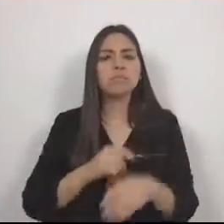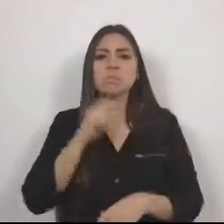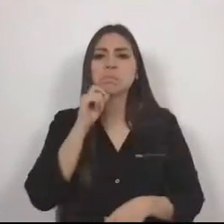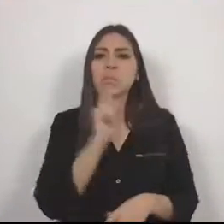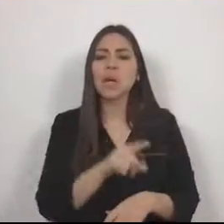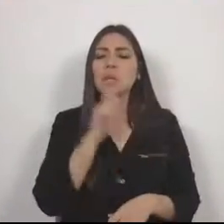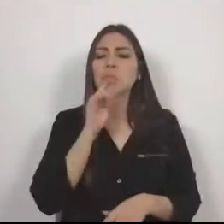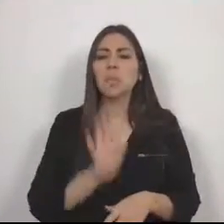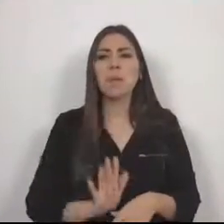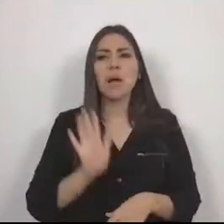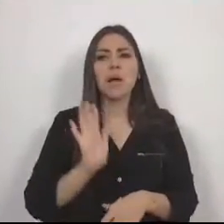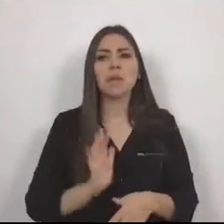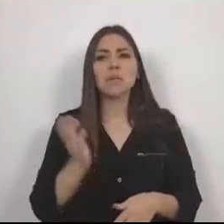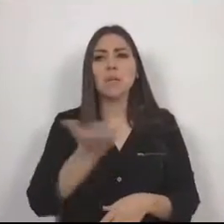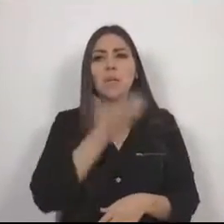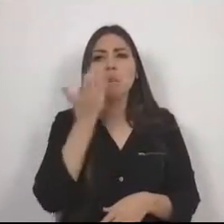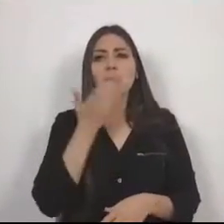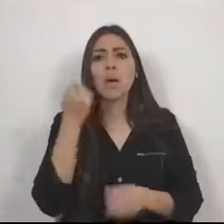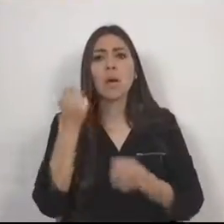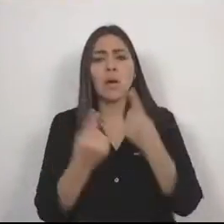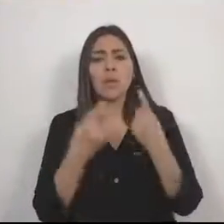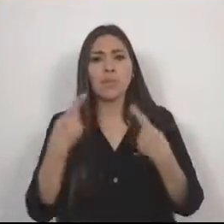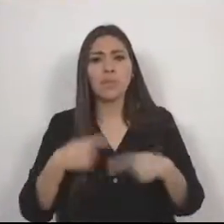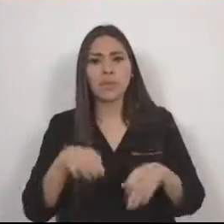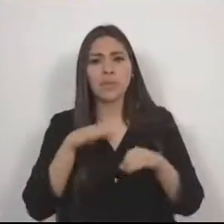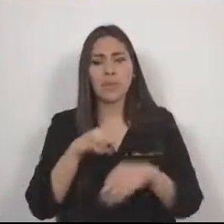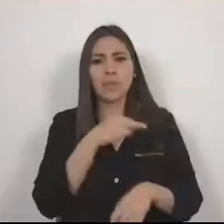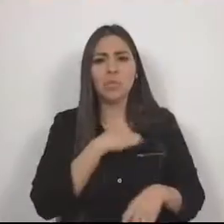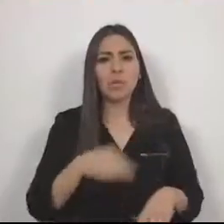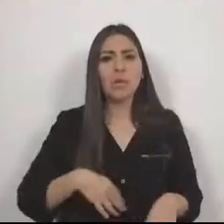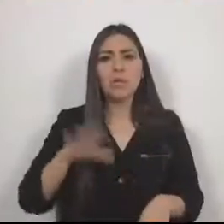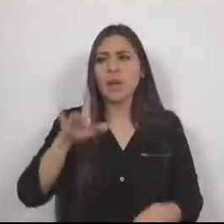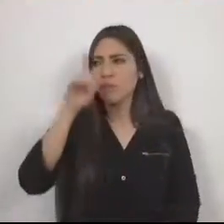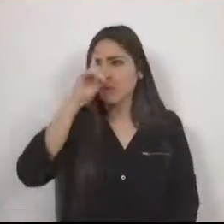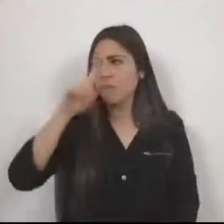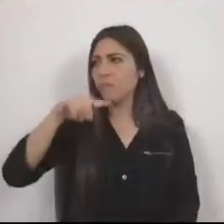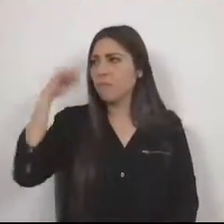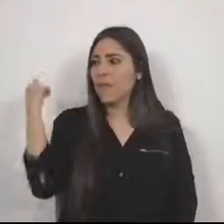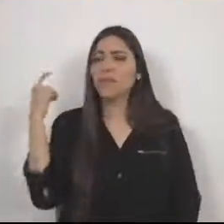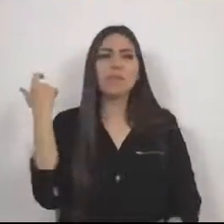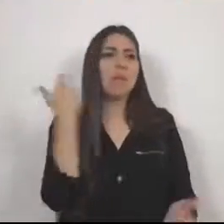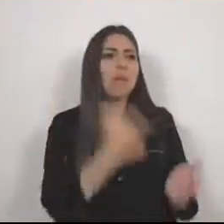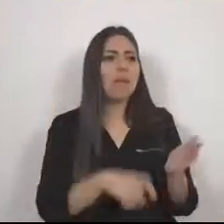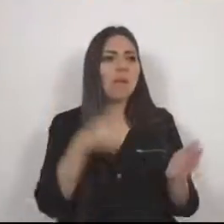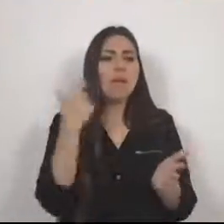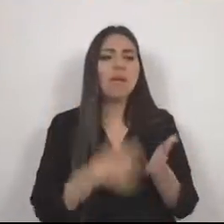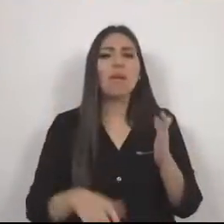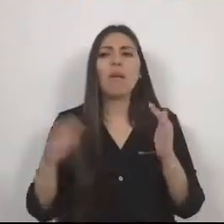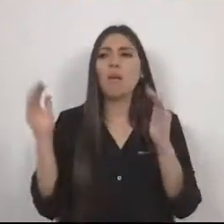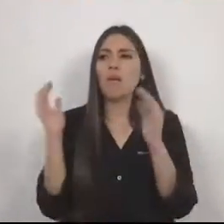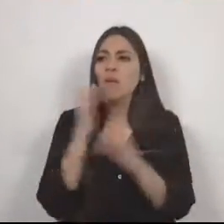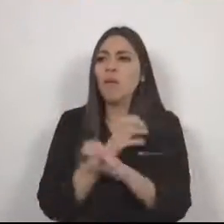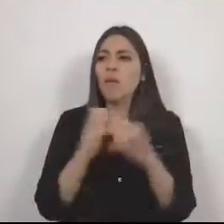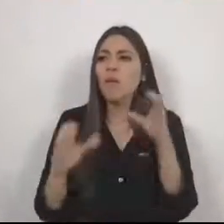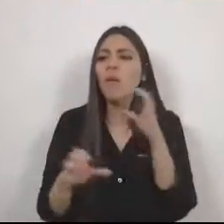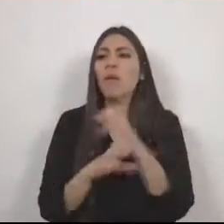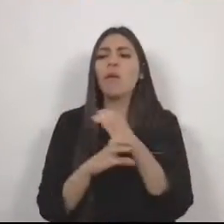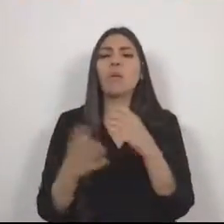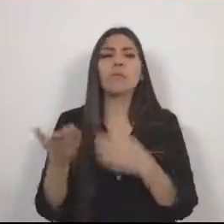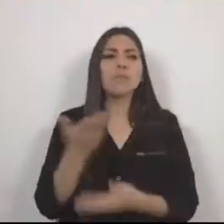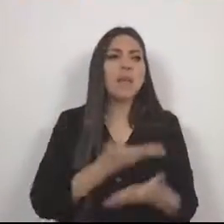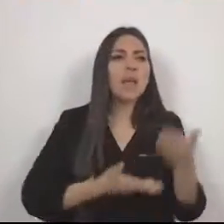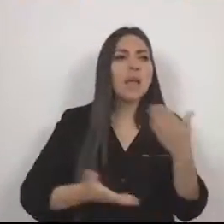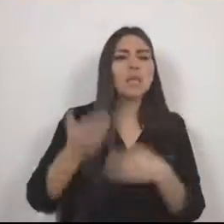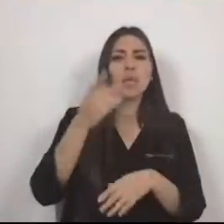municipales les resulta fácil realizar compras de bienes y servicios necesarias para su fusionamiento, pero no se